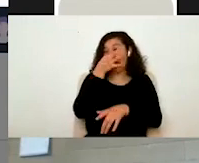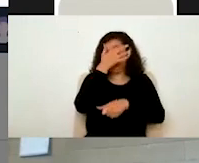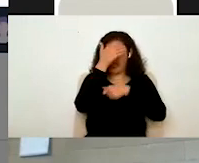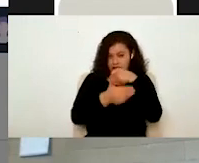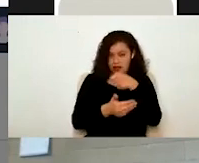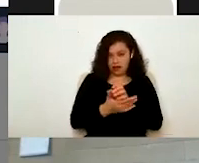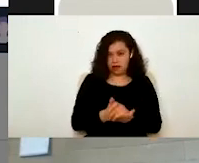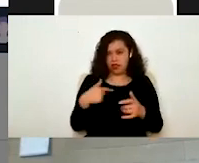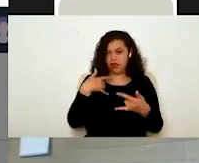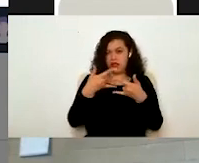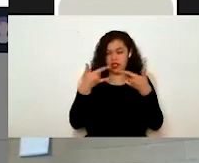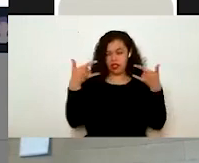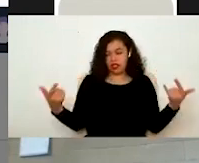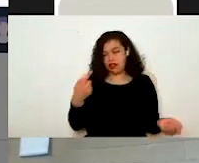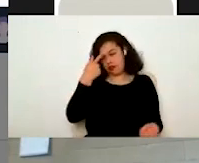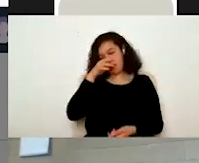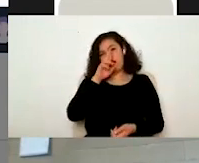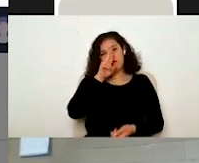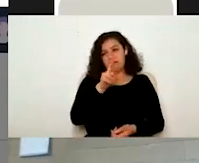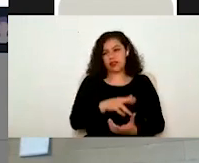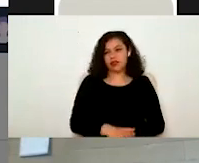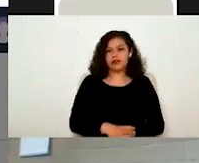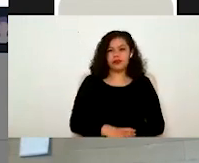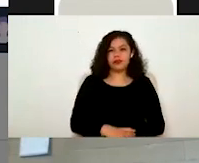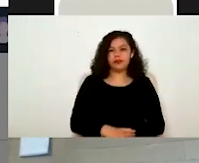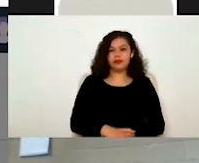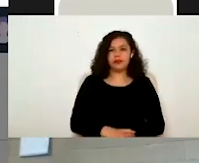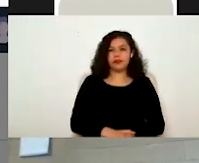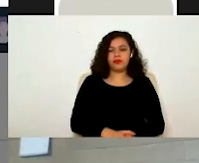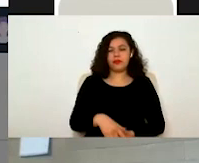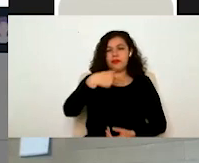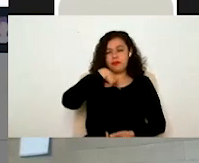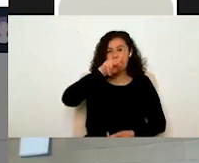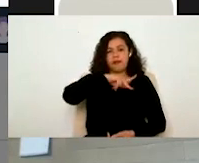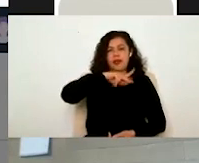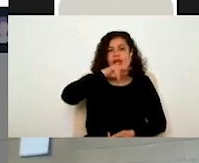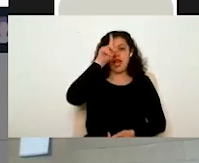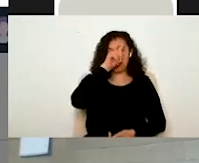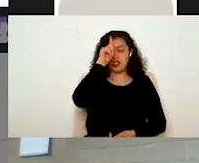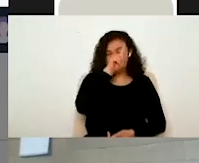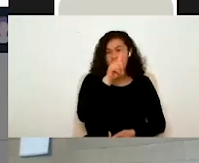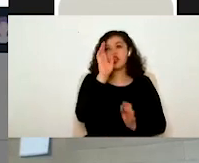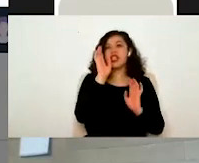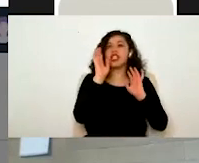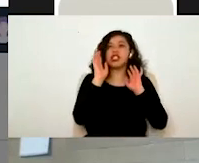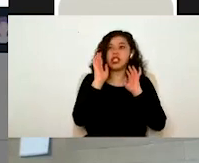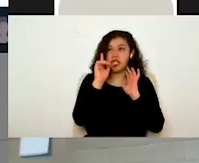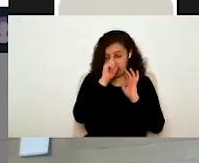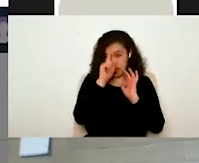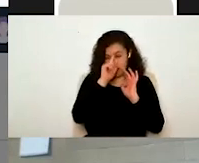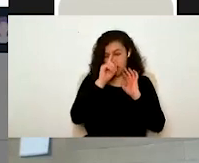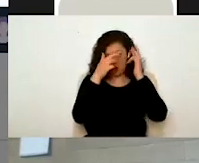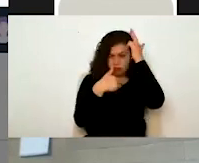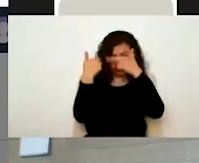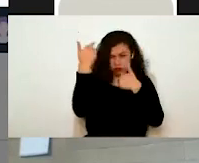me dice que ya está en la etapa de resultado. Es decir, mi asesor ya lo tiene analizado,